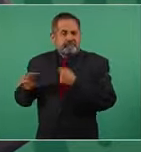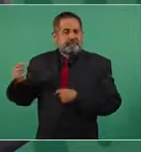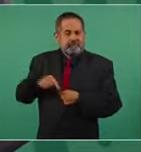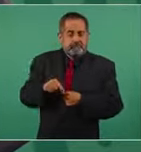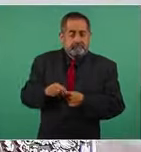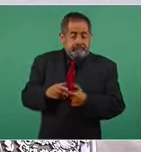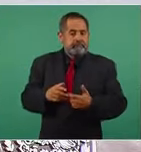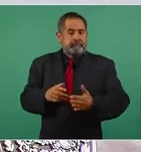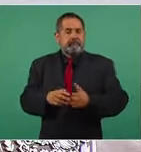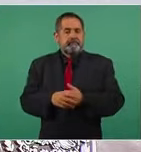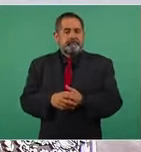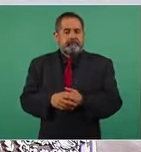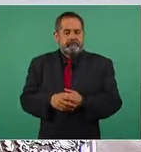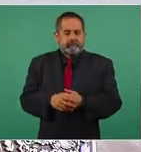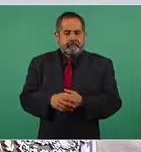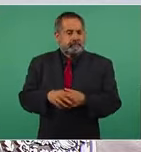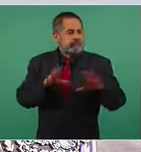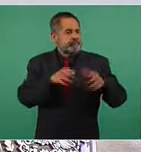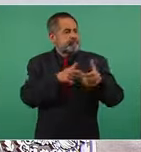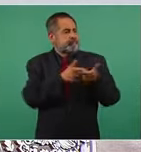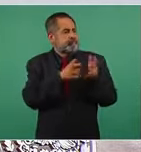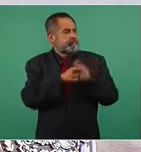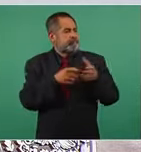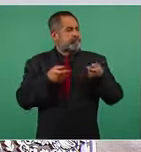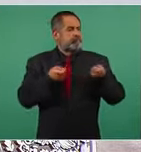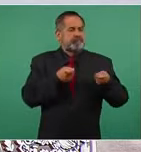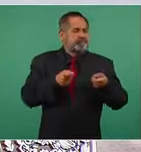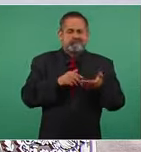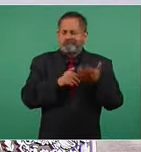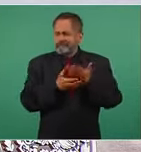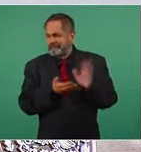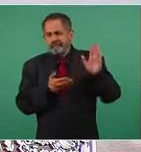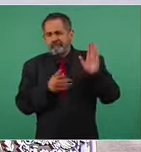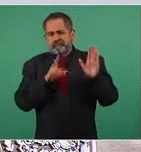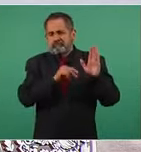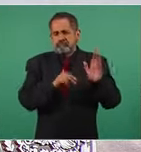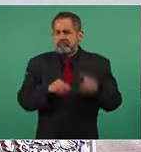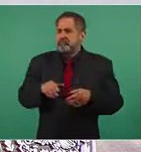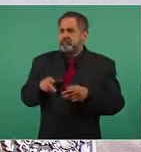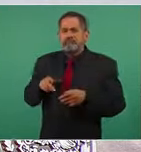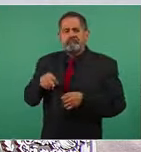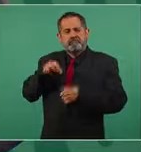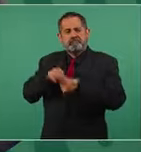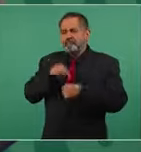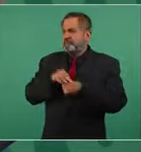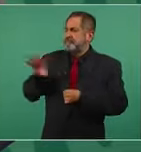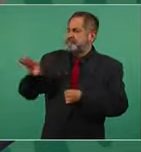no votaron por la oligarquía votaron por el pueblo